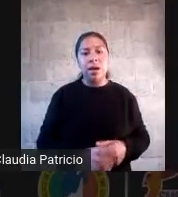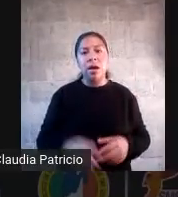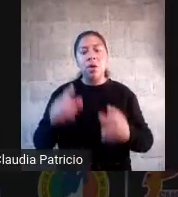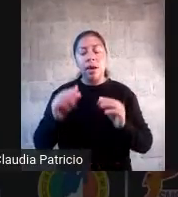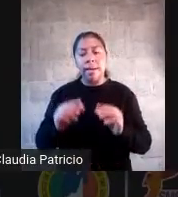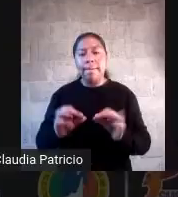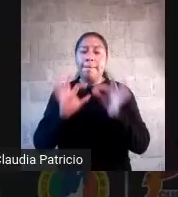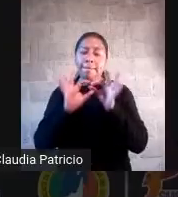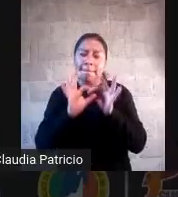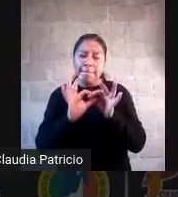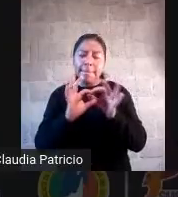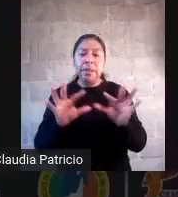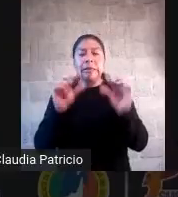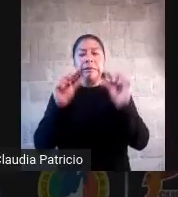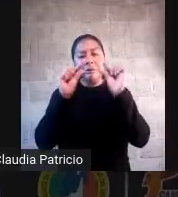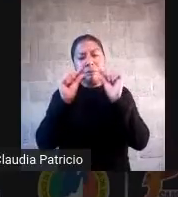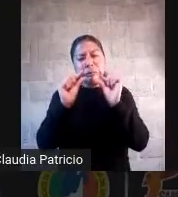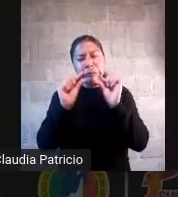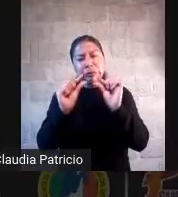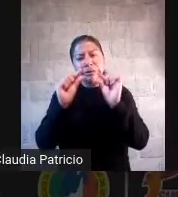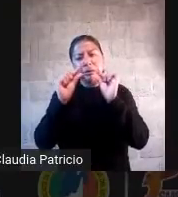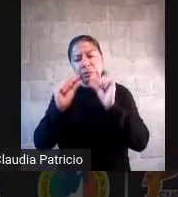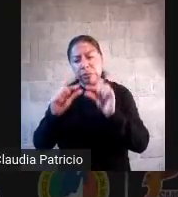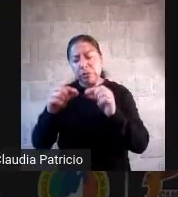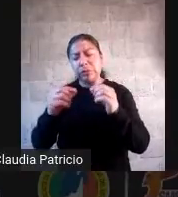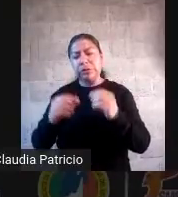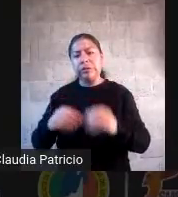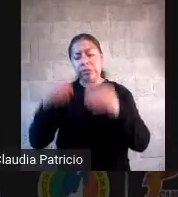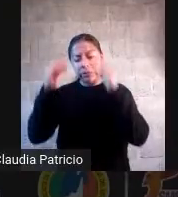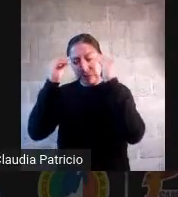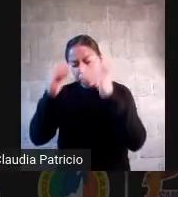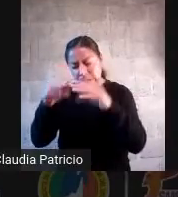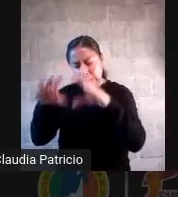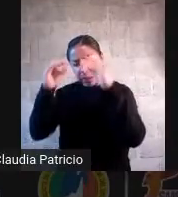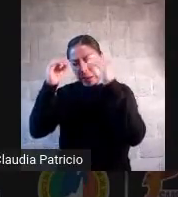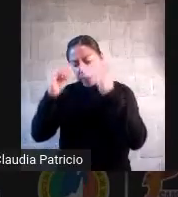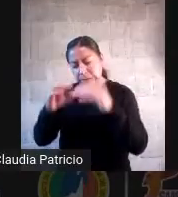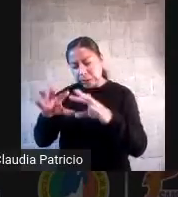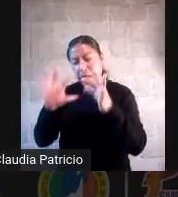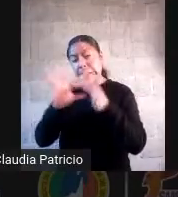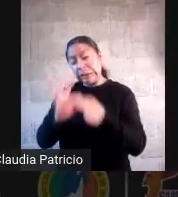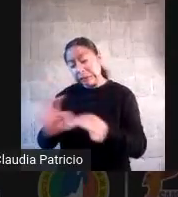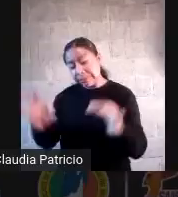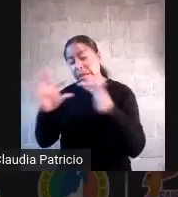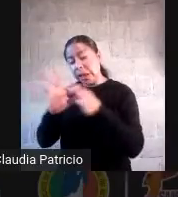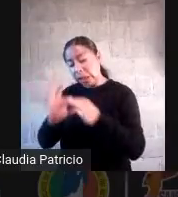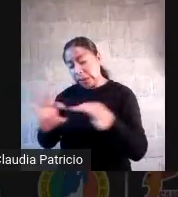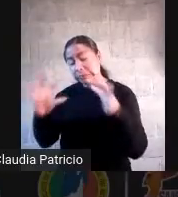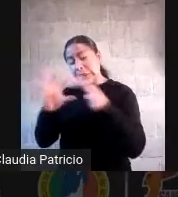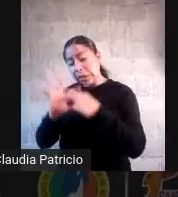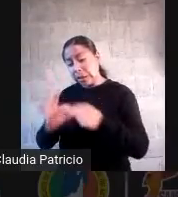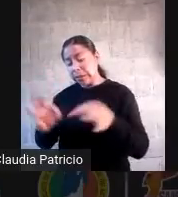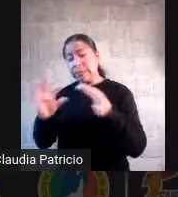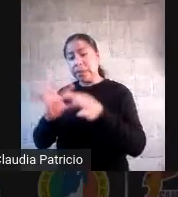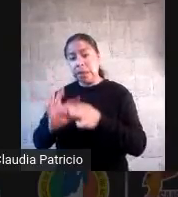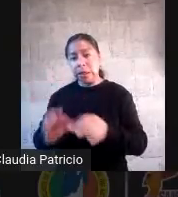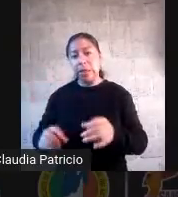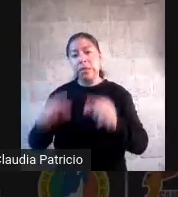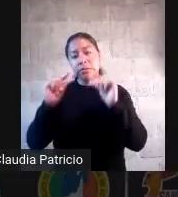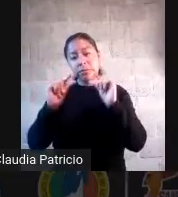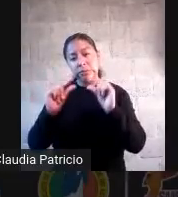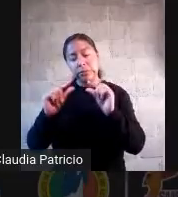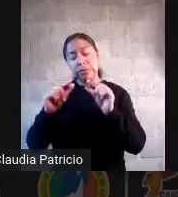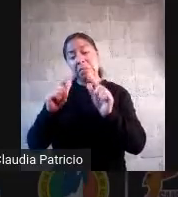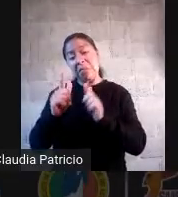el uso formativo de la evaluación. Esa retroalimentación, sentarse con, a lo mejor si se puede,